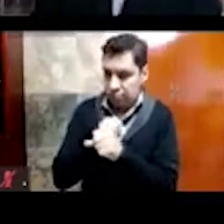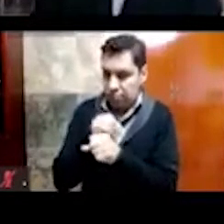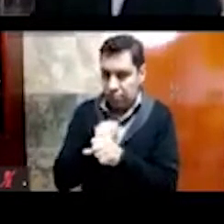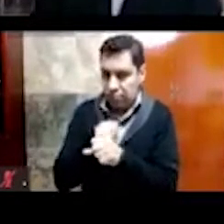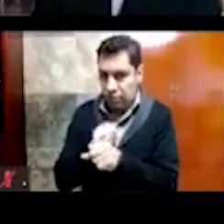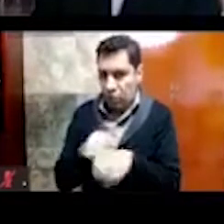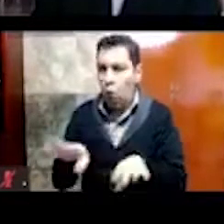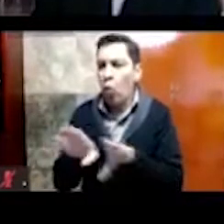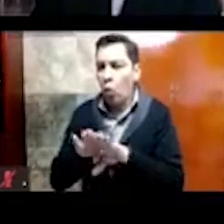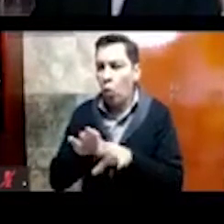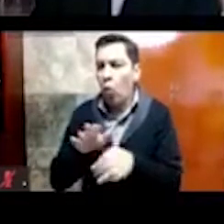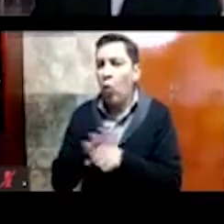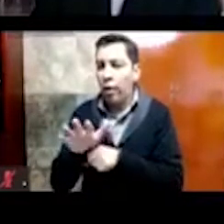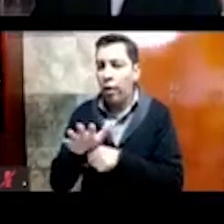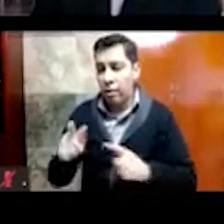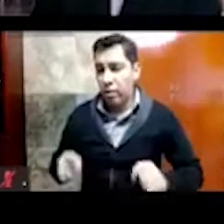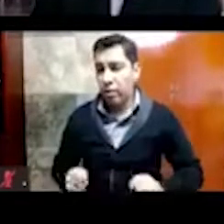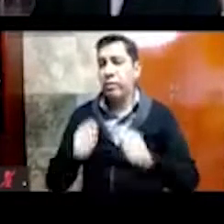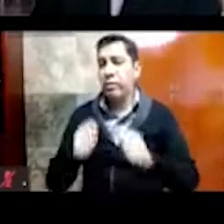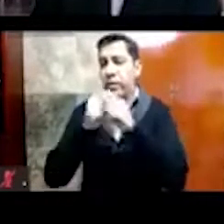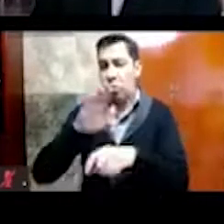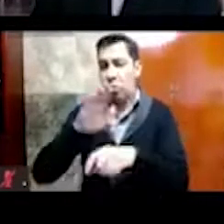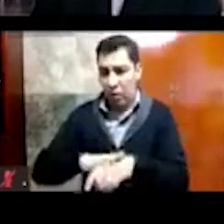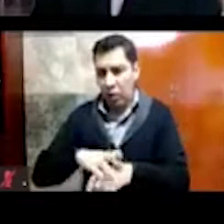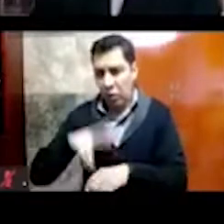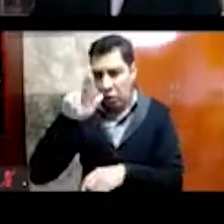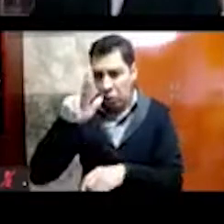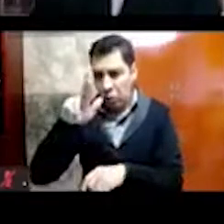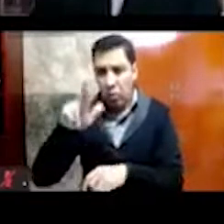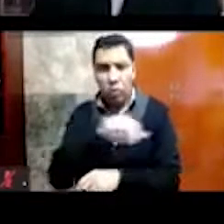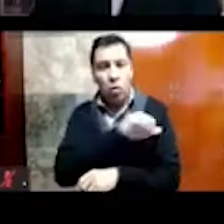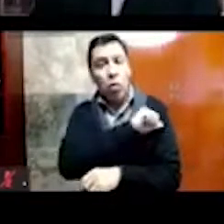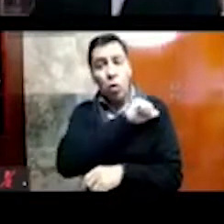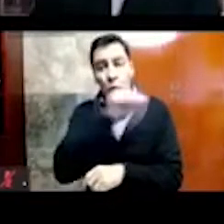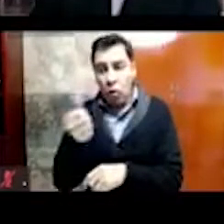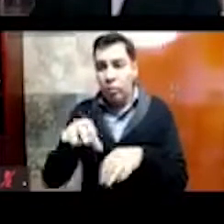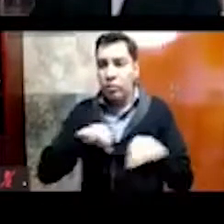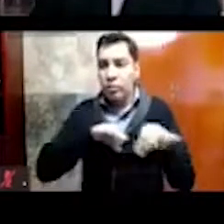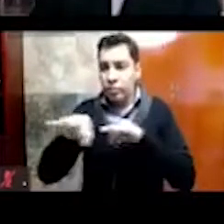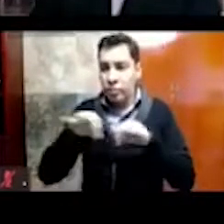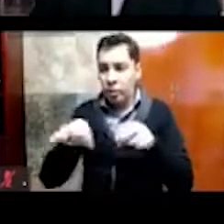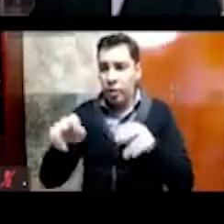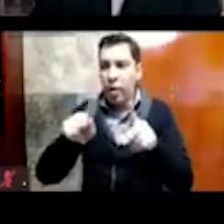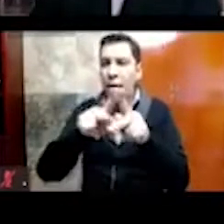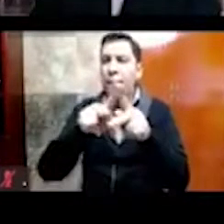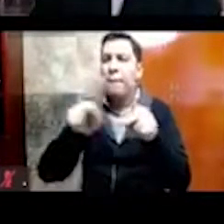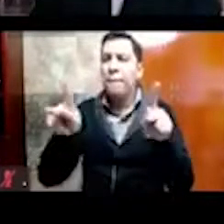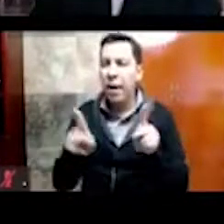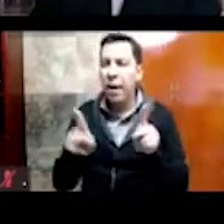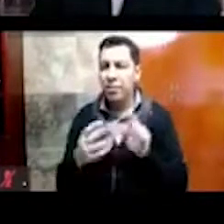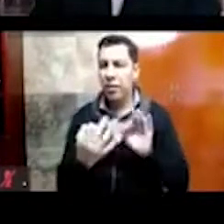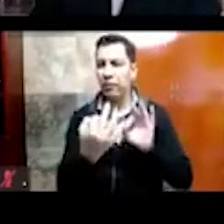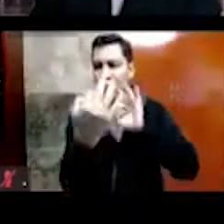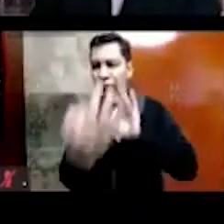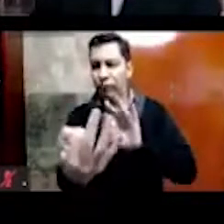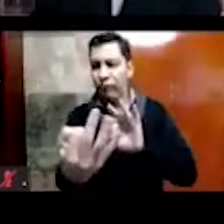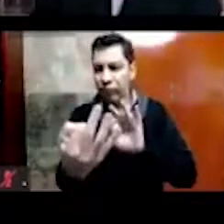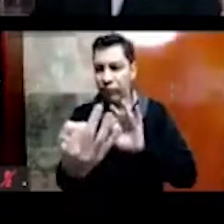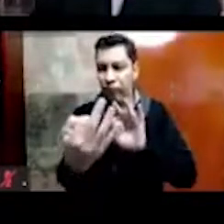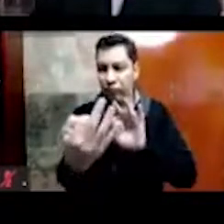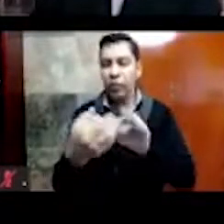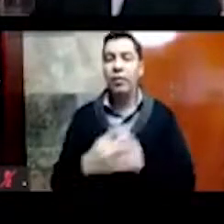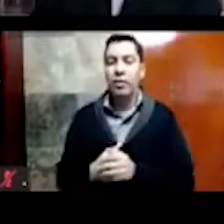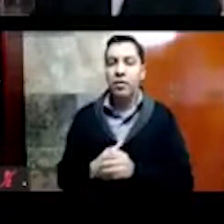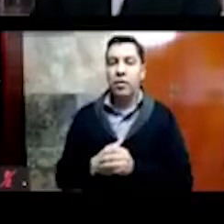es el Templo Mayor, algunos otros trabajos que hemos realizados en la plaza frontal, como son el hallazgo del cuauchicalco,